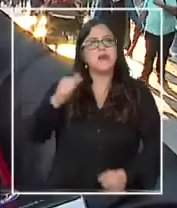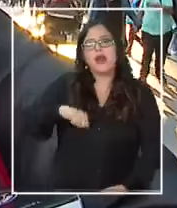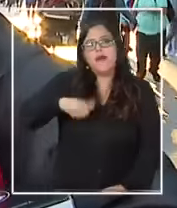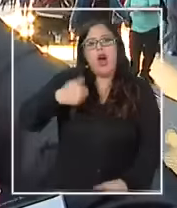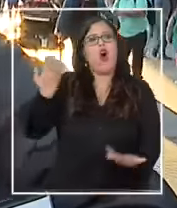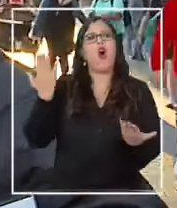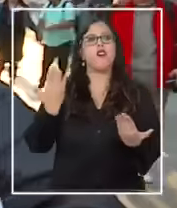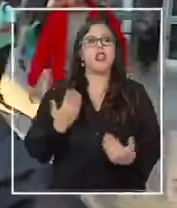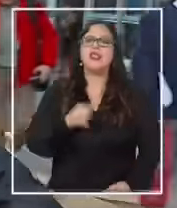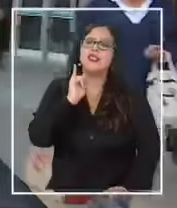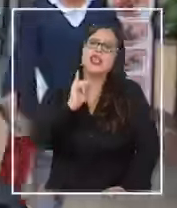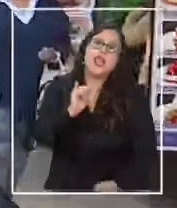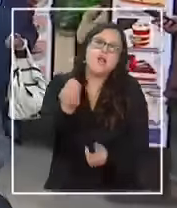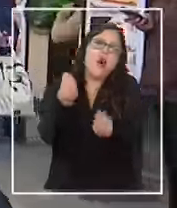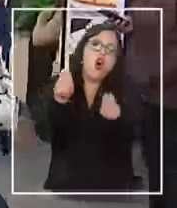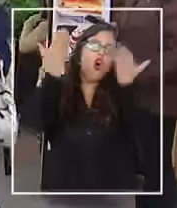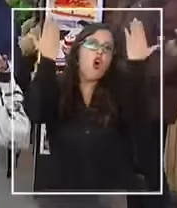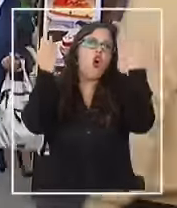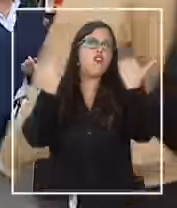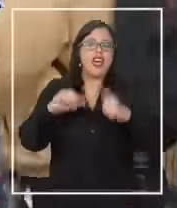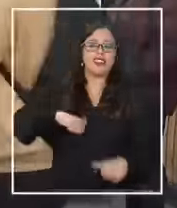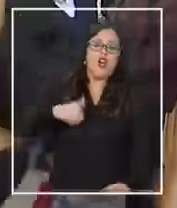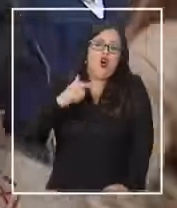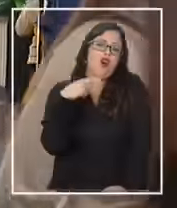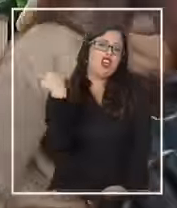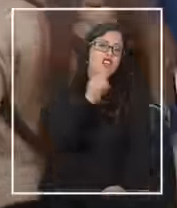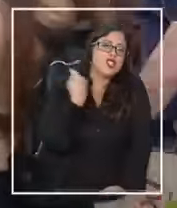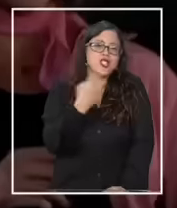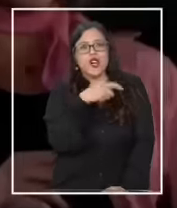ay sí por supuesto pues cuando éramos jóvenes